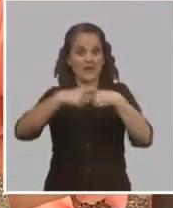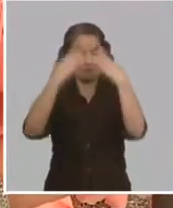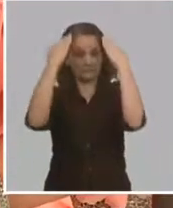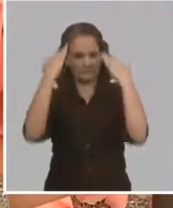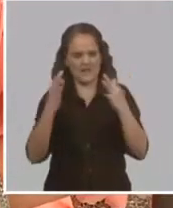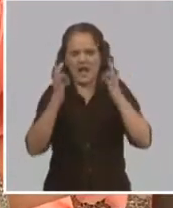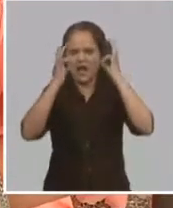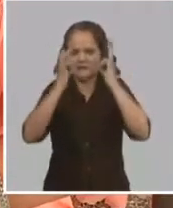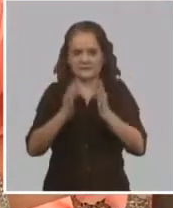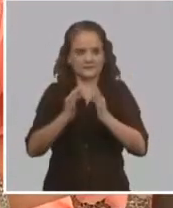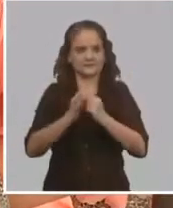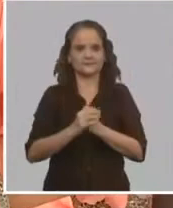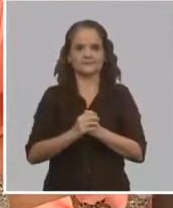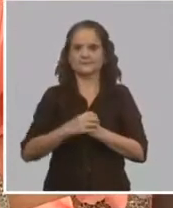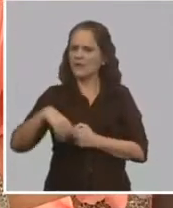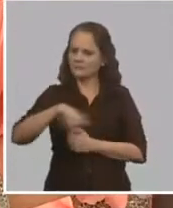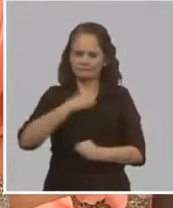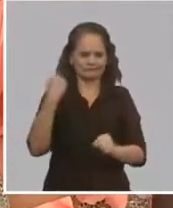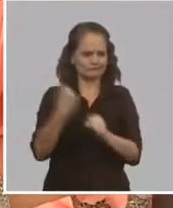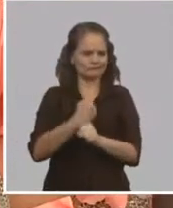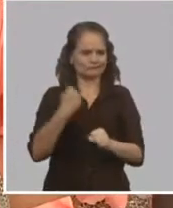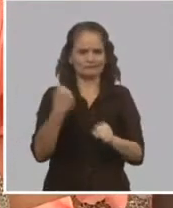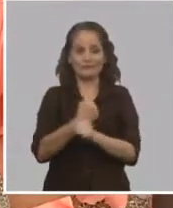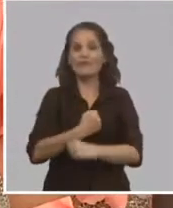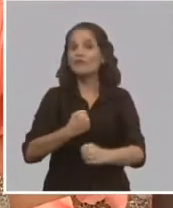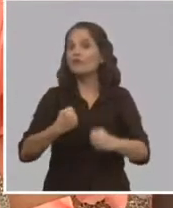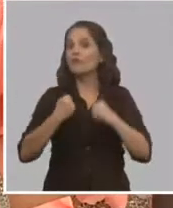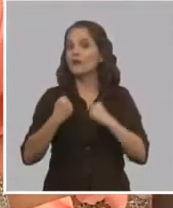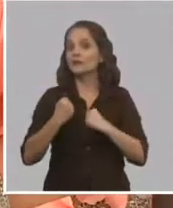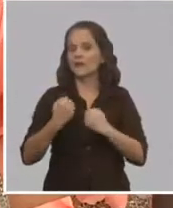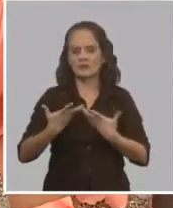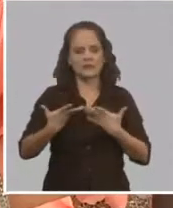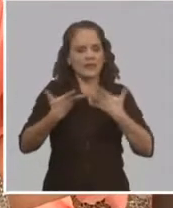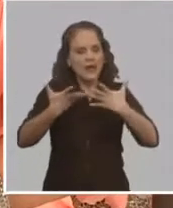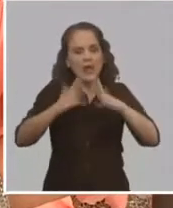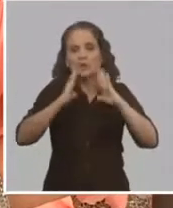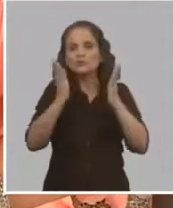¿Qué es la terapia intensiva?